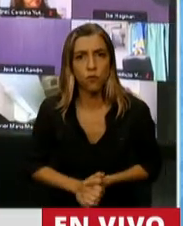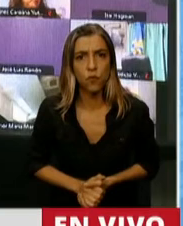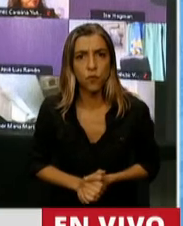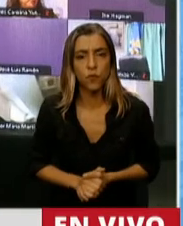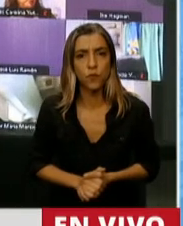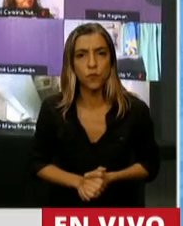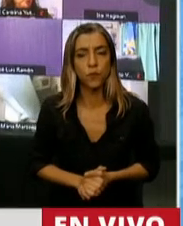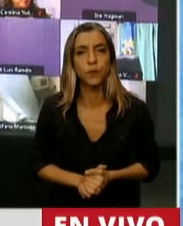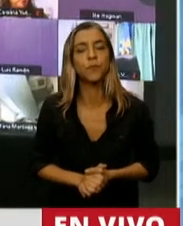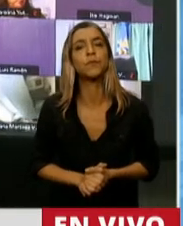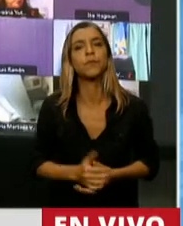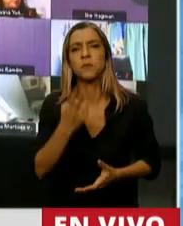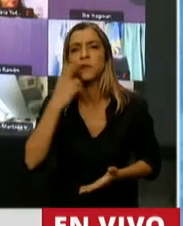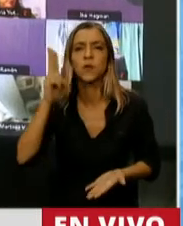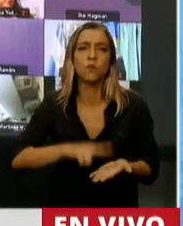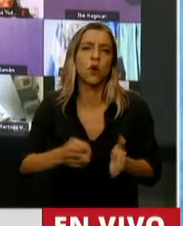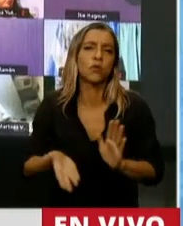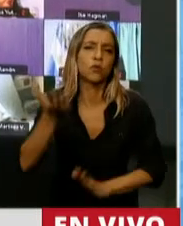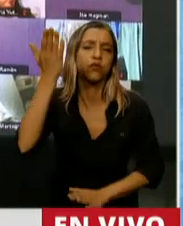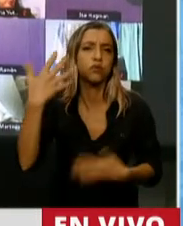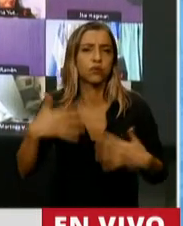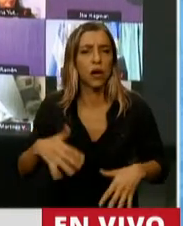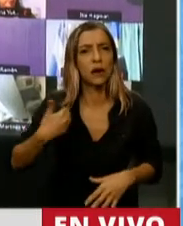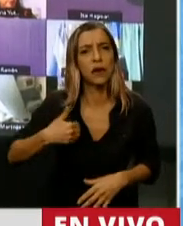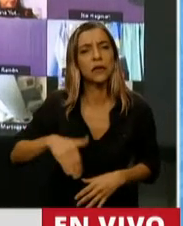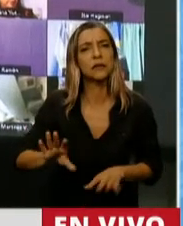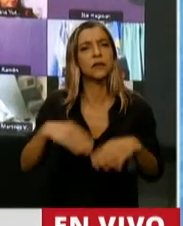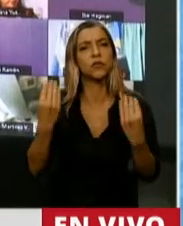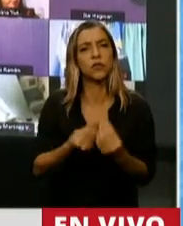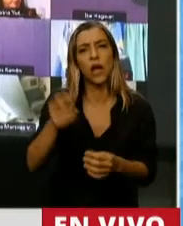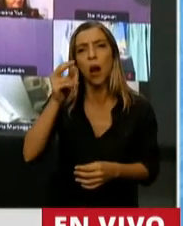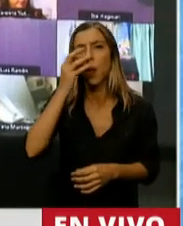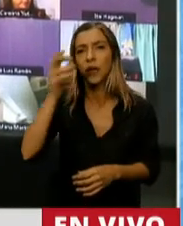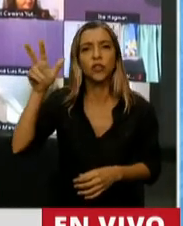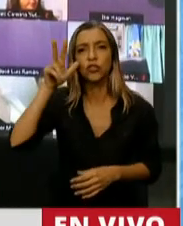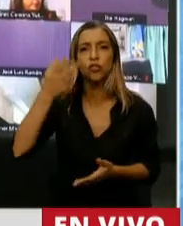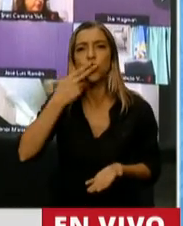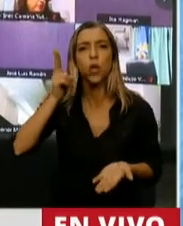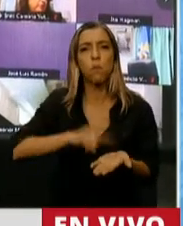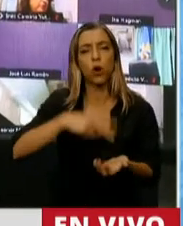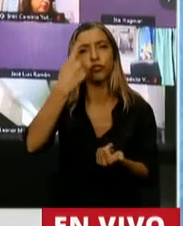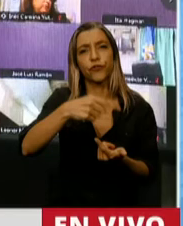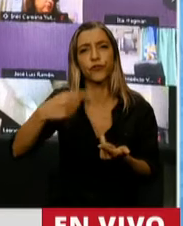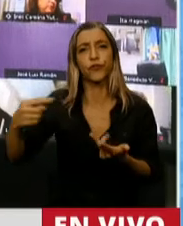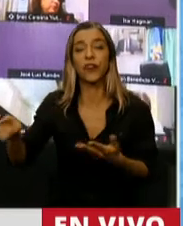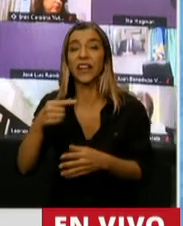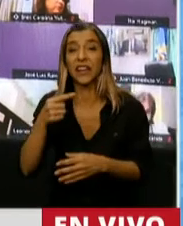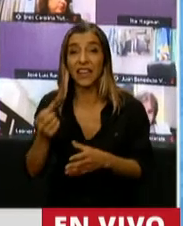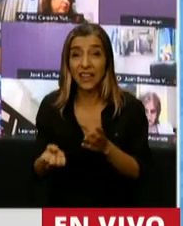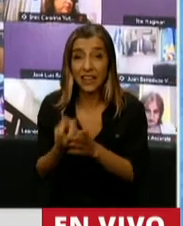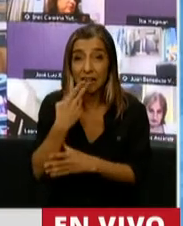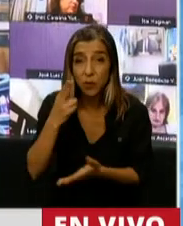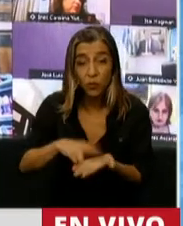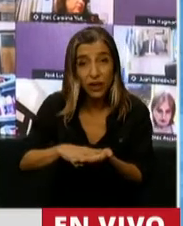La alta presión tributaria, señor Presidente, en Argentina hay 28 impuestos y pretenden crear más impuestos.